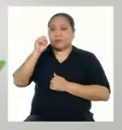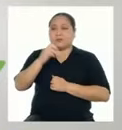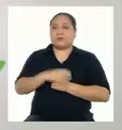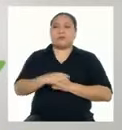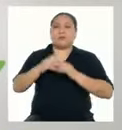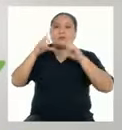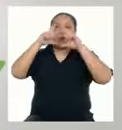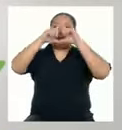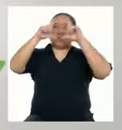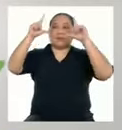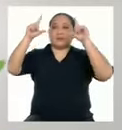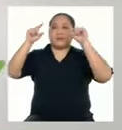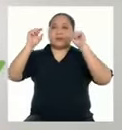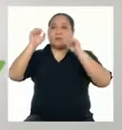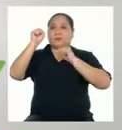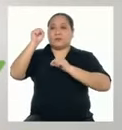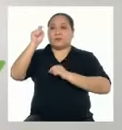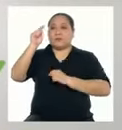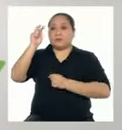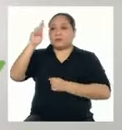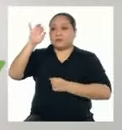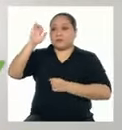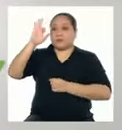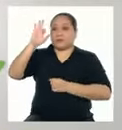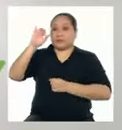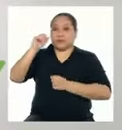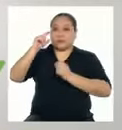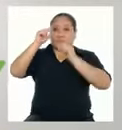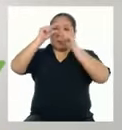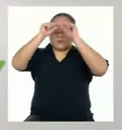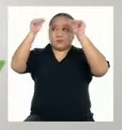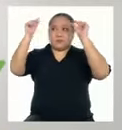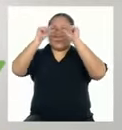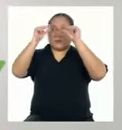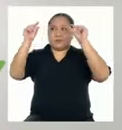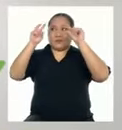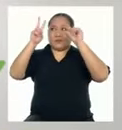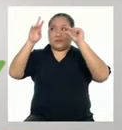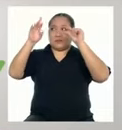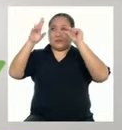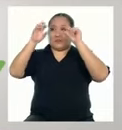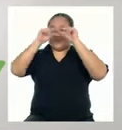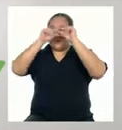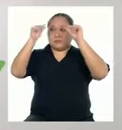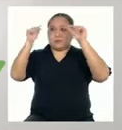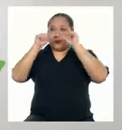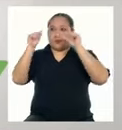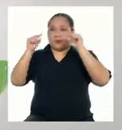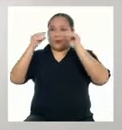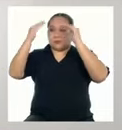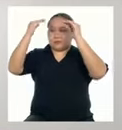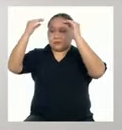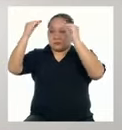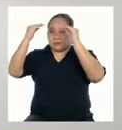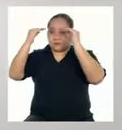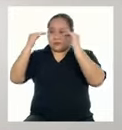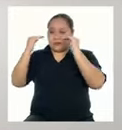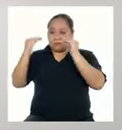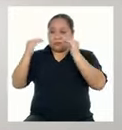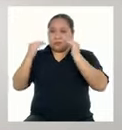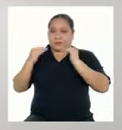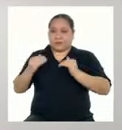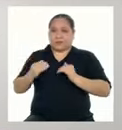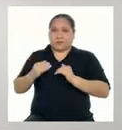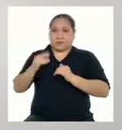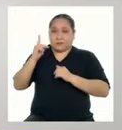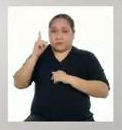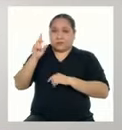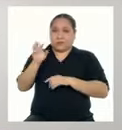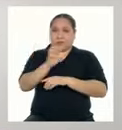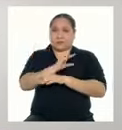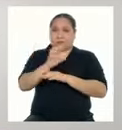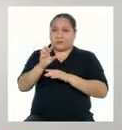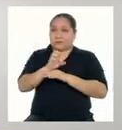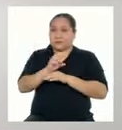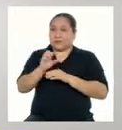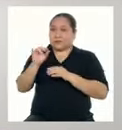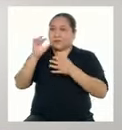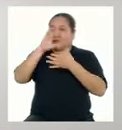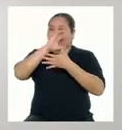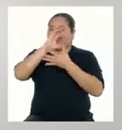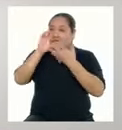estrofa Es el conjunto De versos Cuya forma Se repite A lo largo De un poema Con características